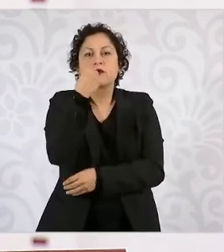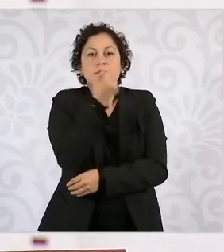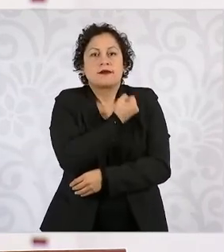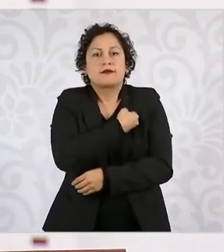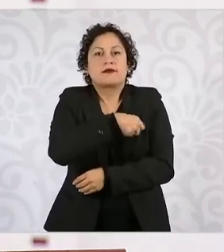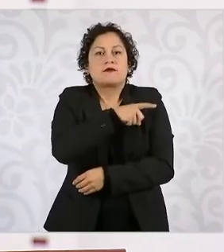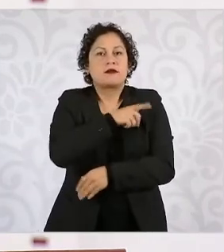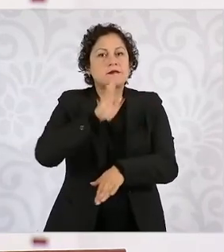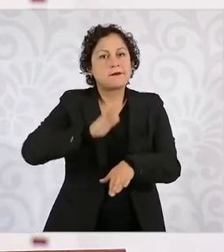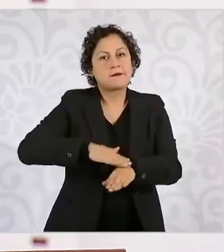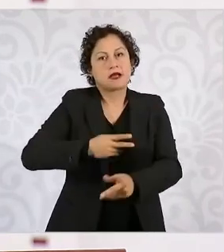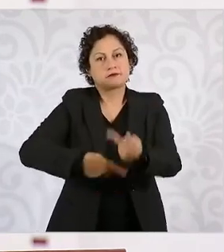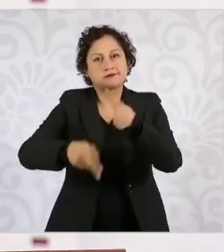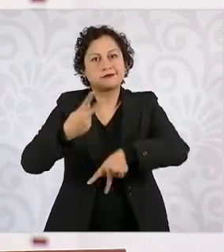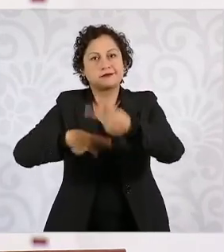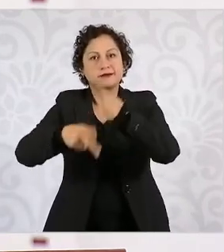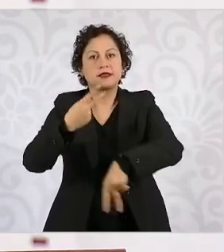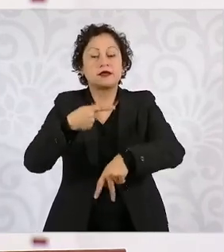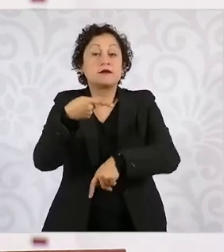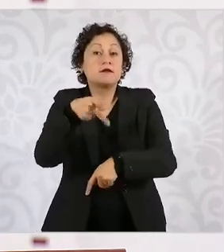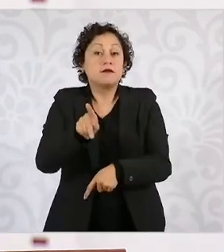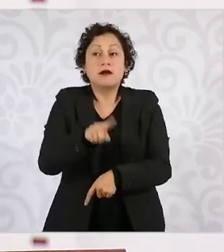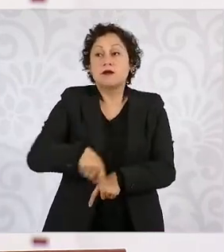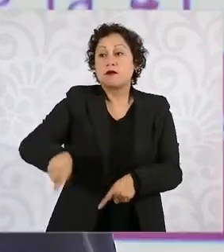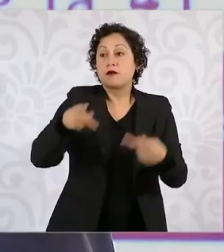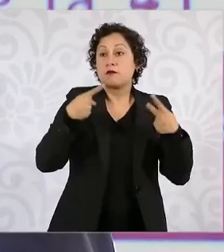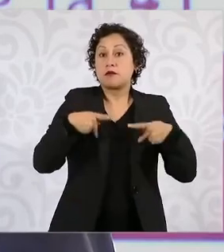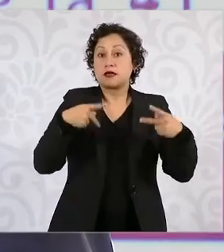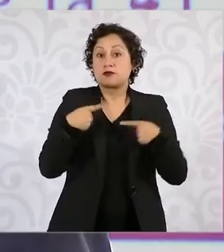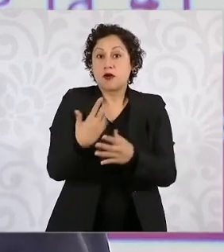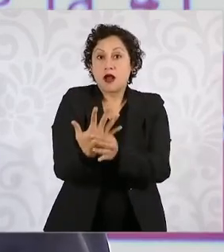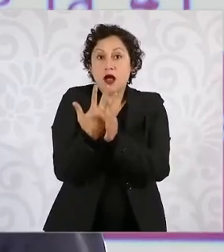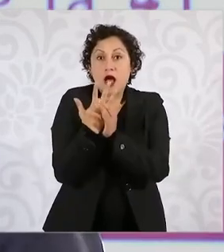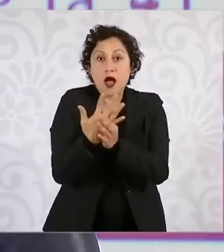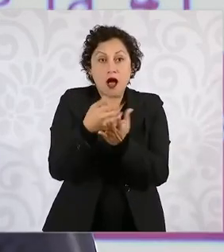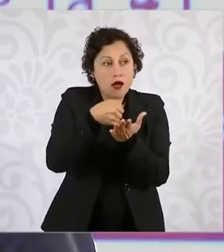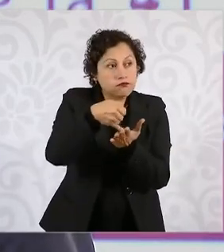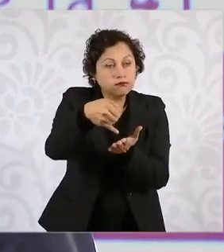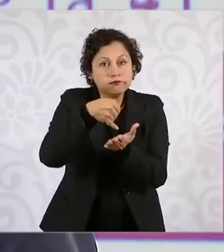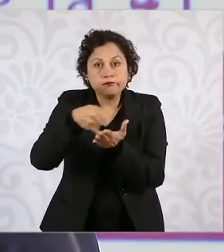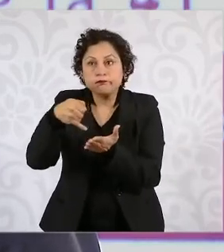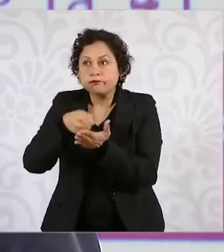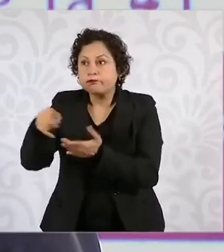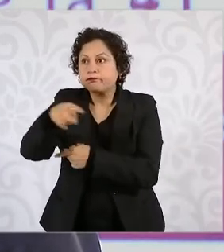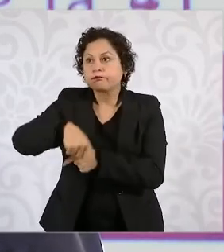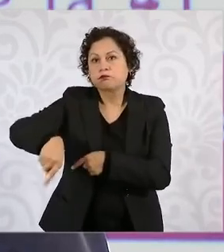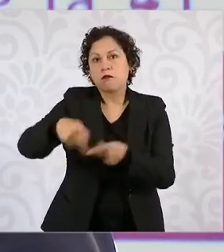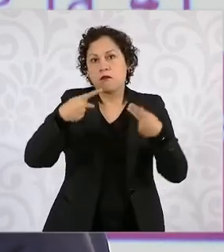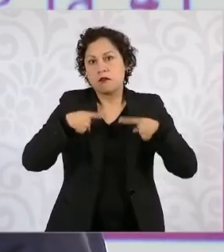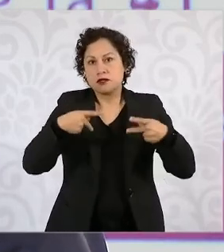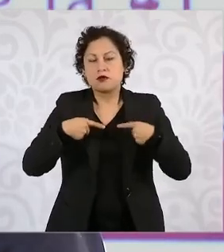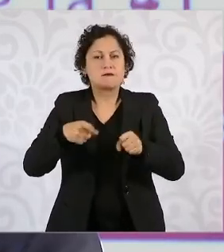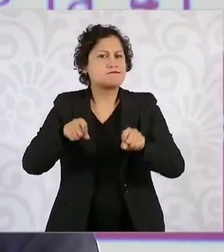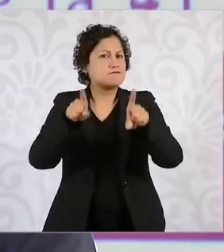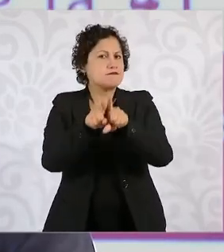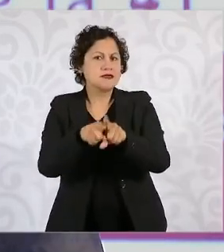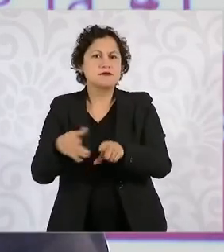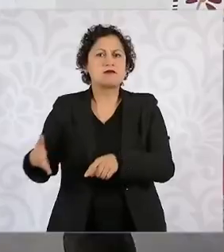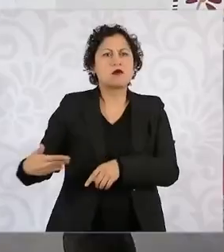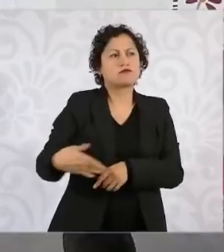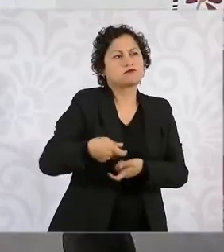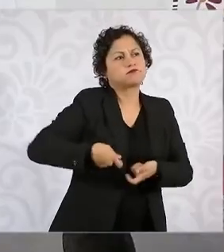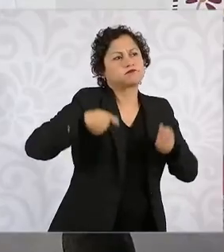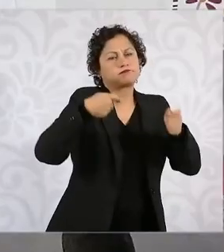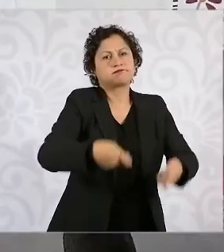las personas que producen esos alimentos, tanto agricultores, pescadores, las personas jornaleras. Quiere decir cuidar nuestros